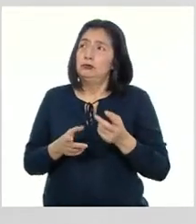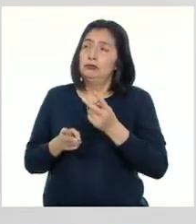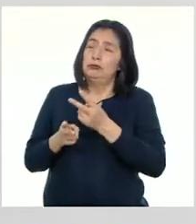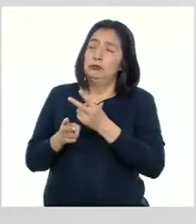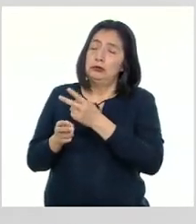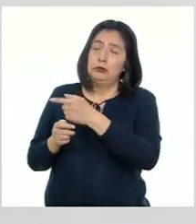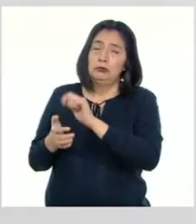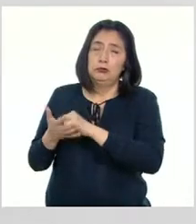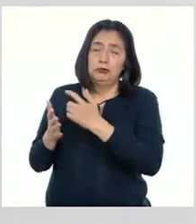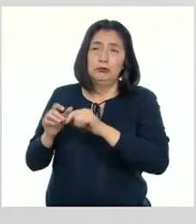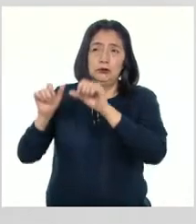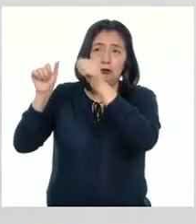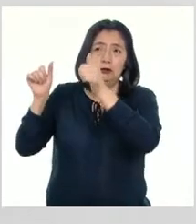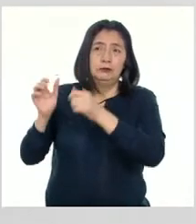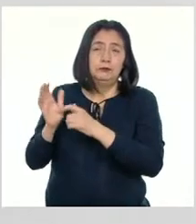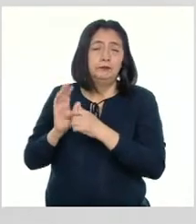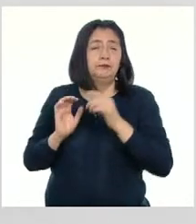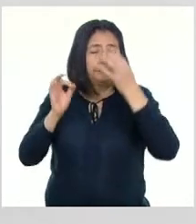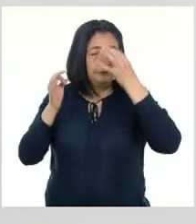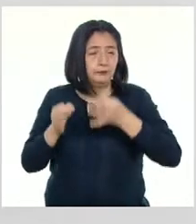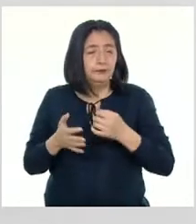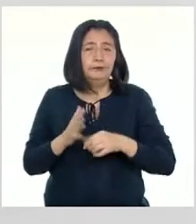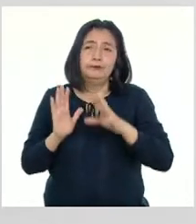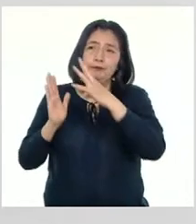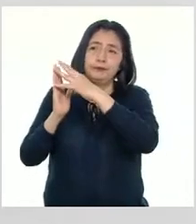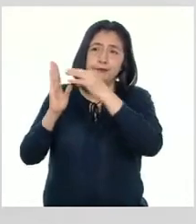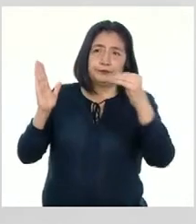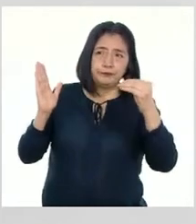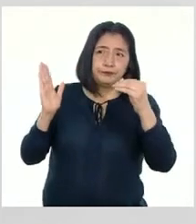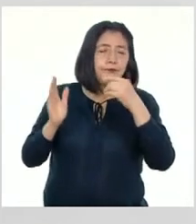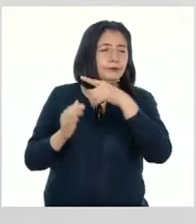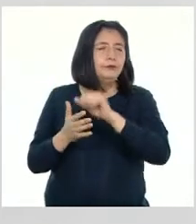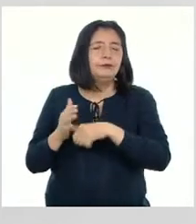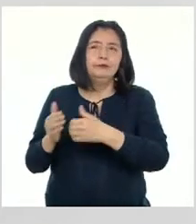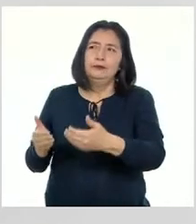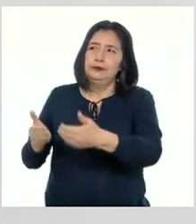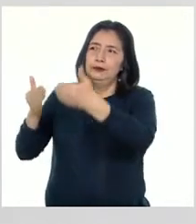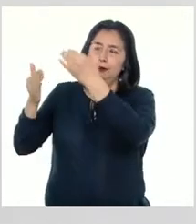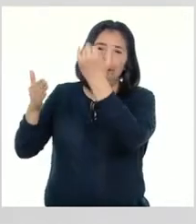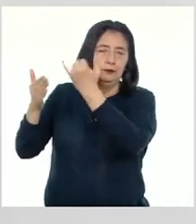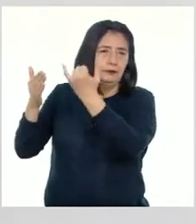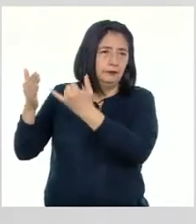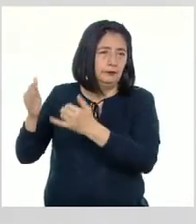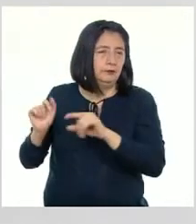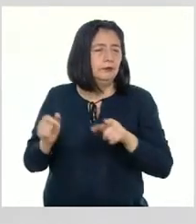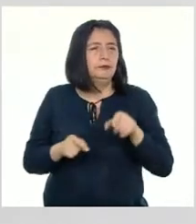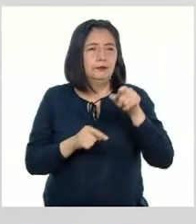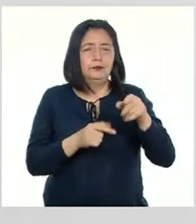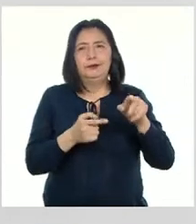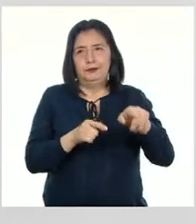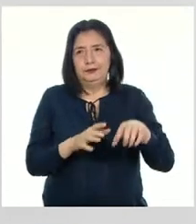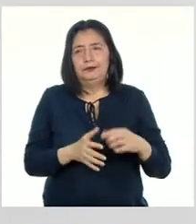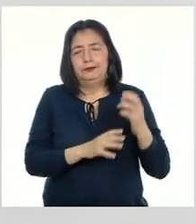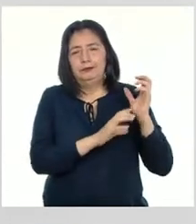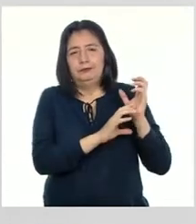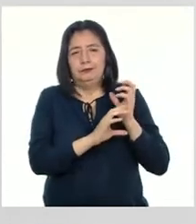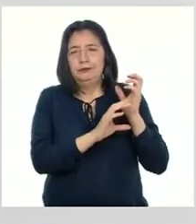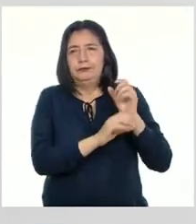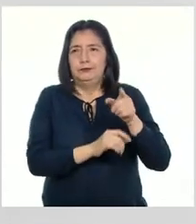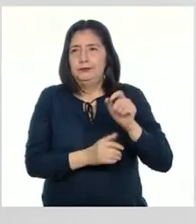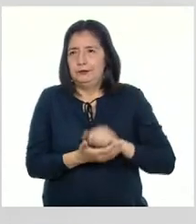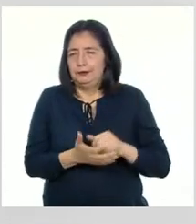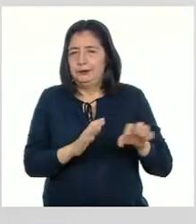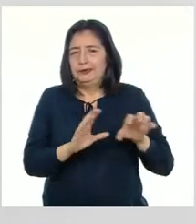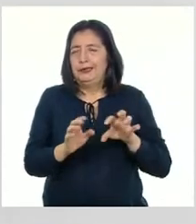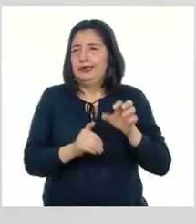Milagros Decidió mandar hacer una réplica exacta del mural Y esa es la que sale en las procesiones